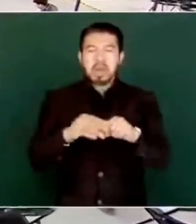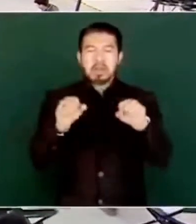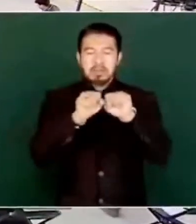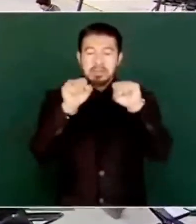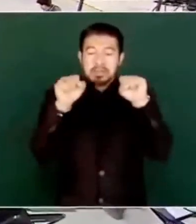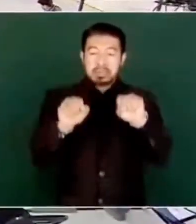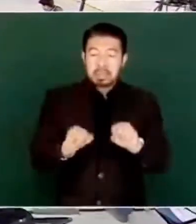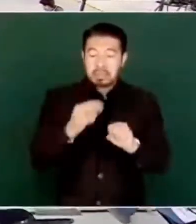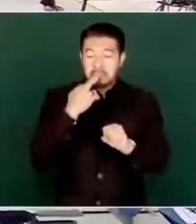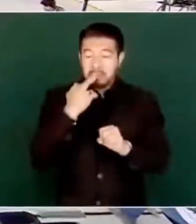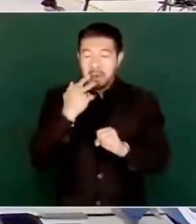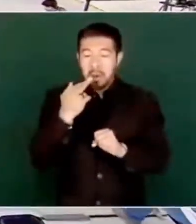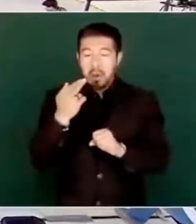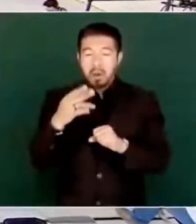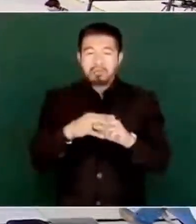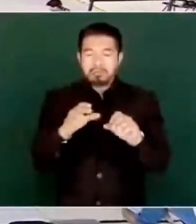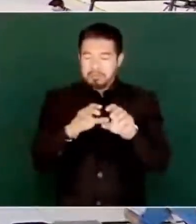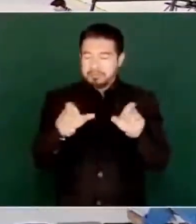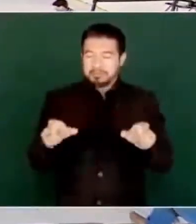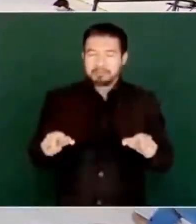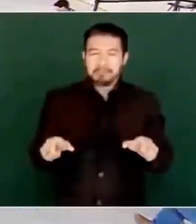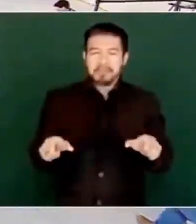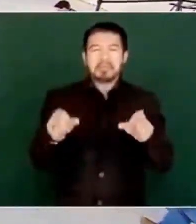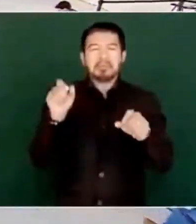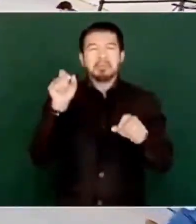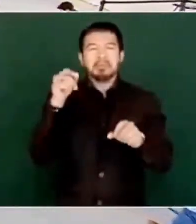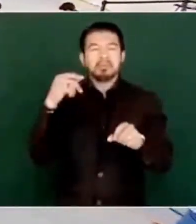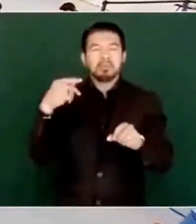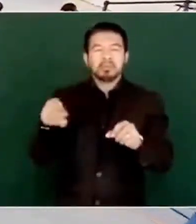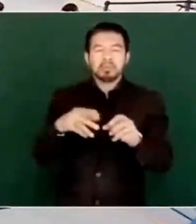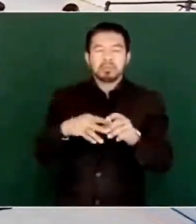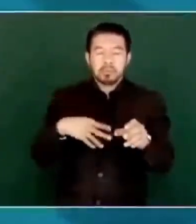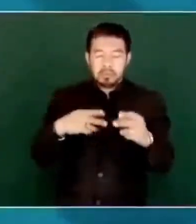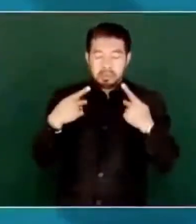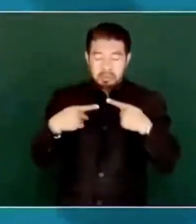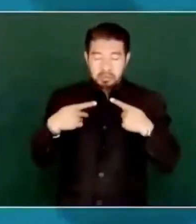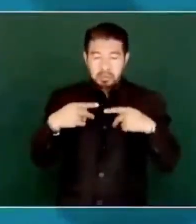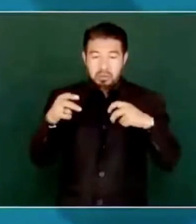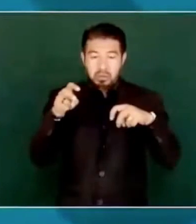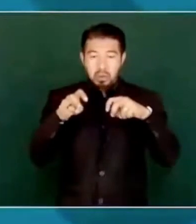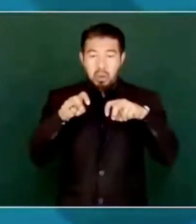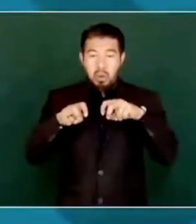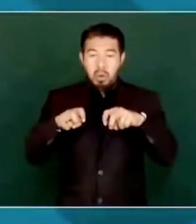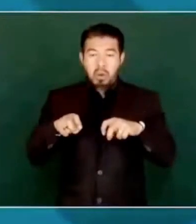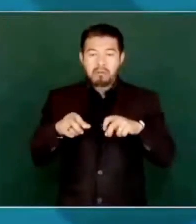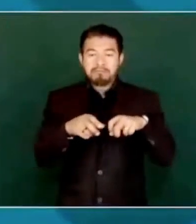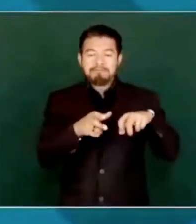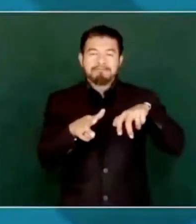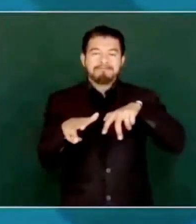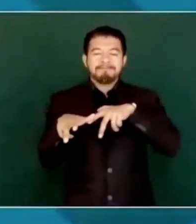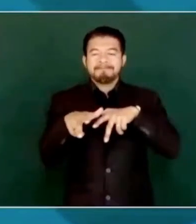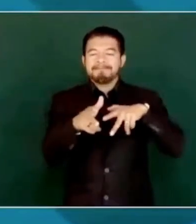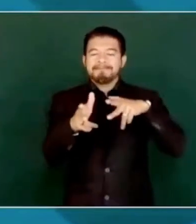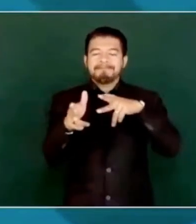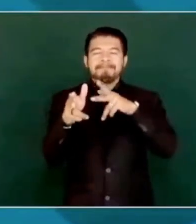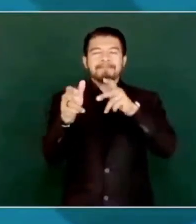de trenes de pasajeros. Todo esto va a ayudar mucho